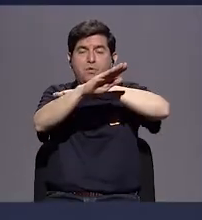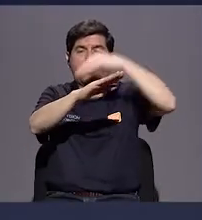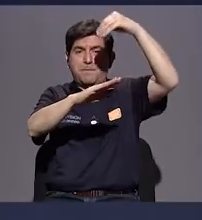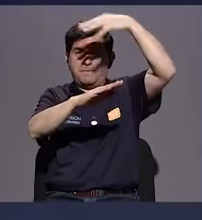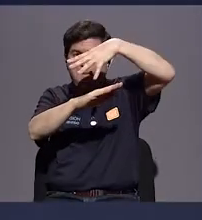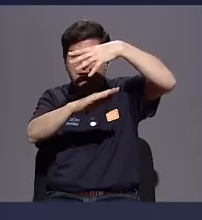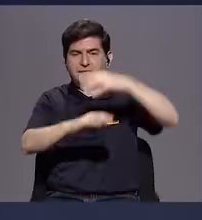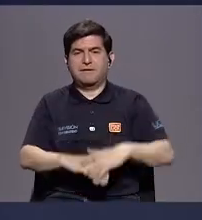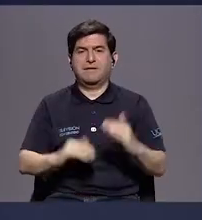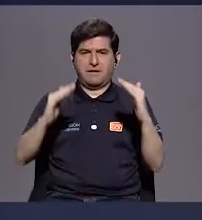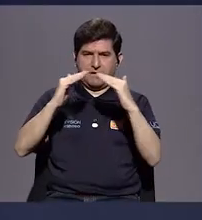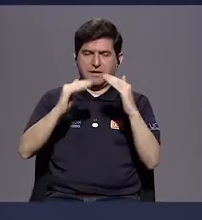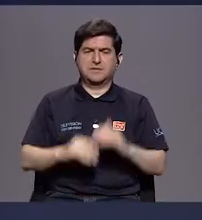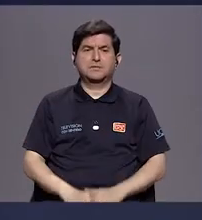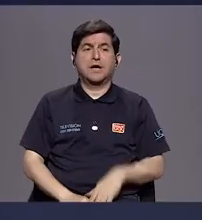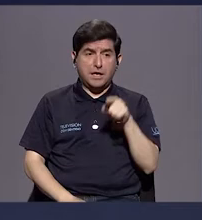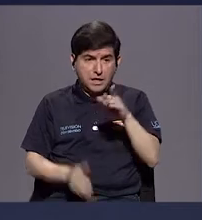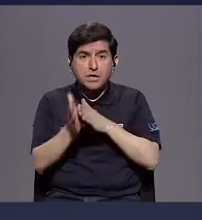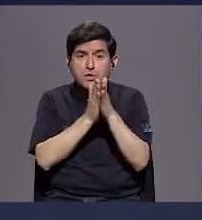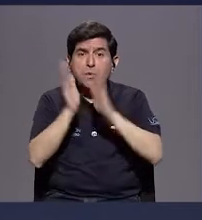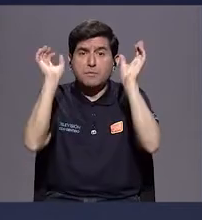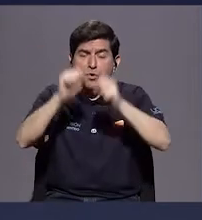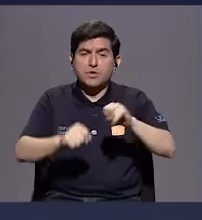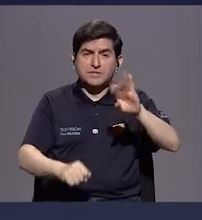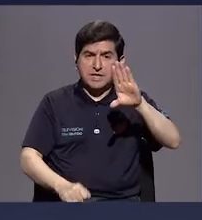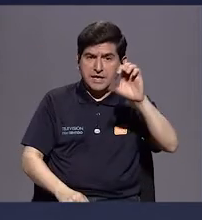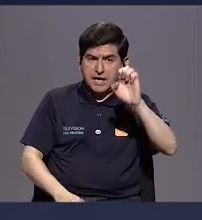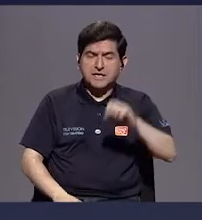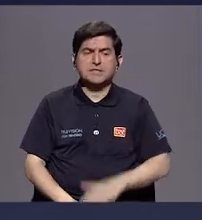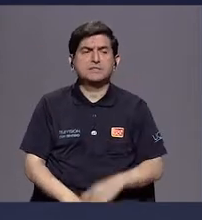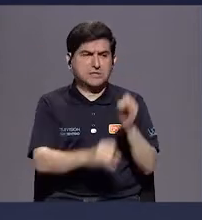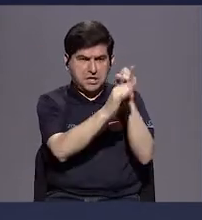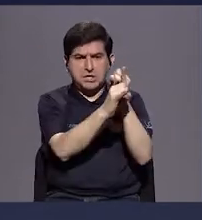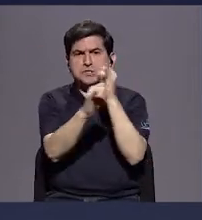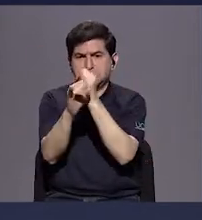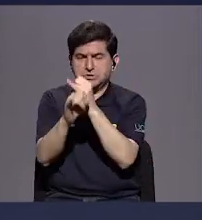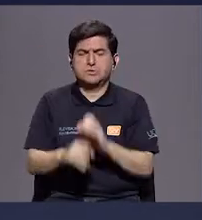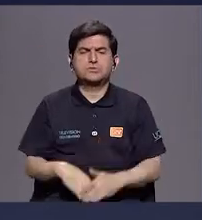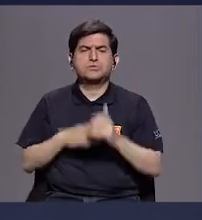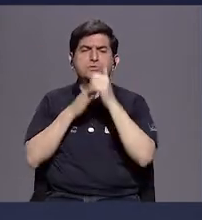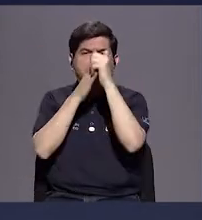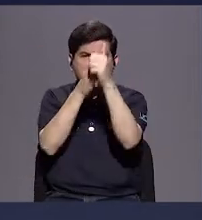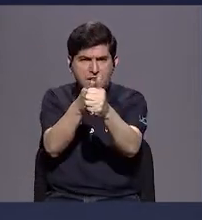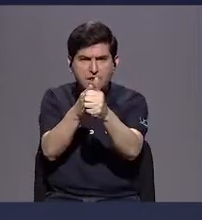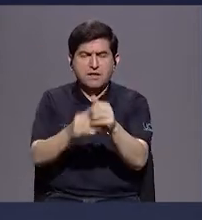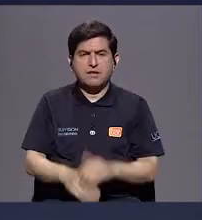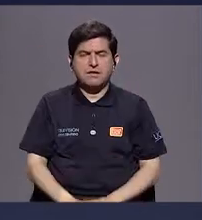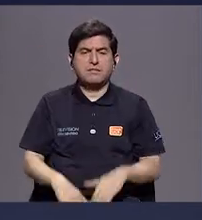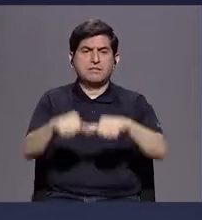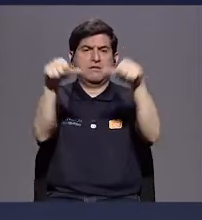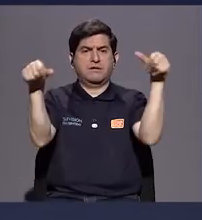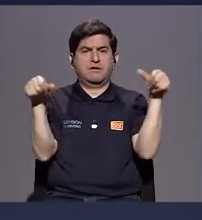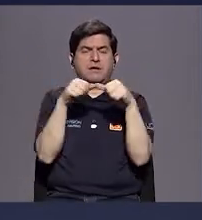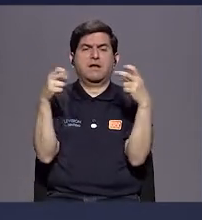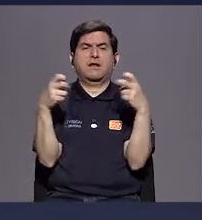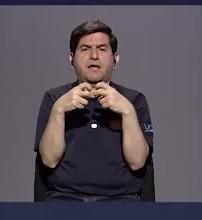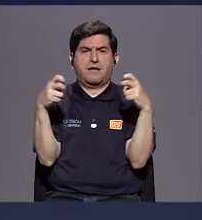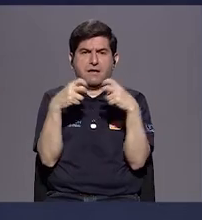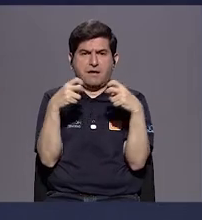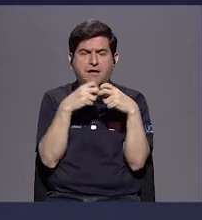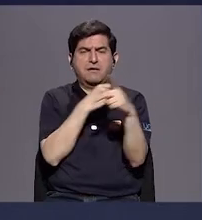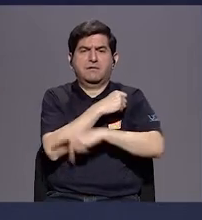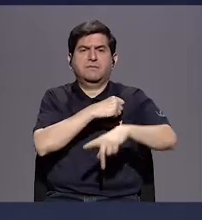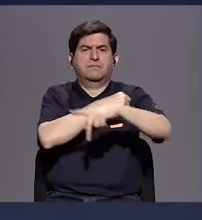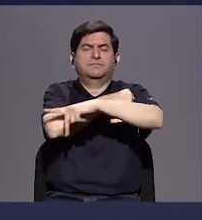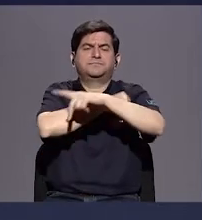paneles solares deberían de estarse aprovechando a nivel de ICE como institución, líder en el área de la electrificación de